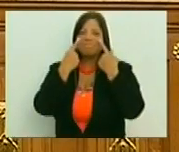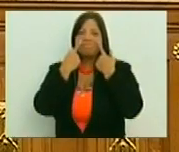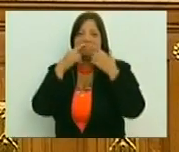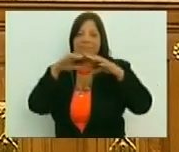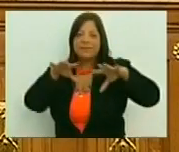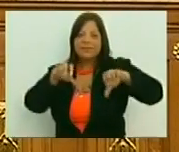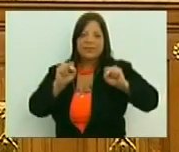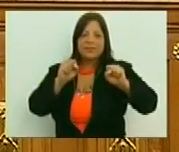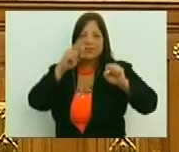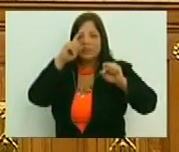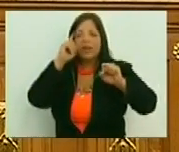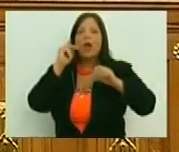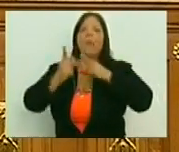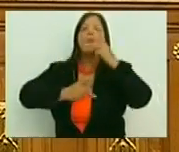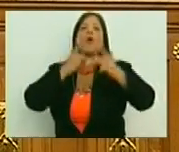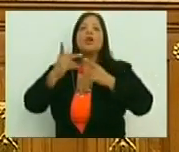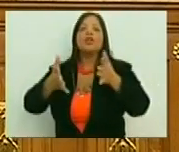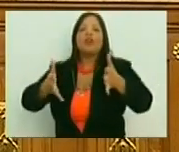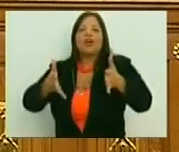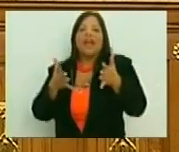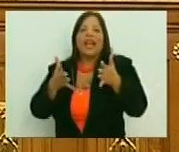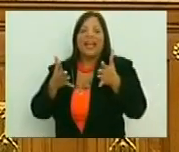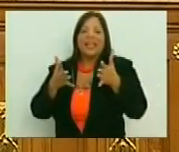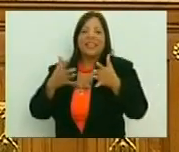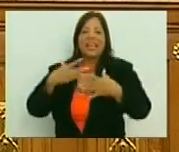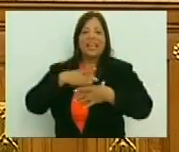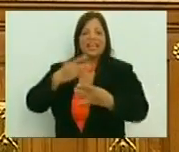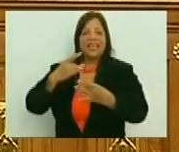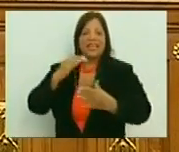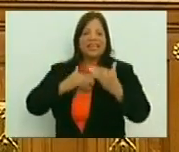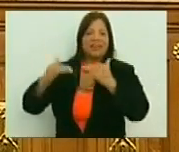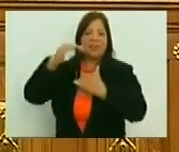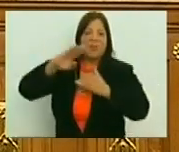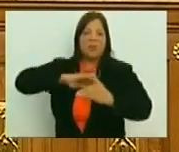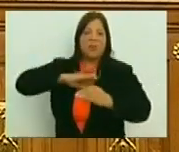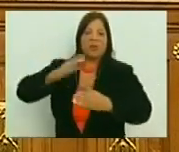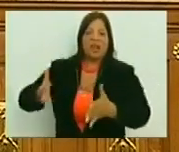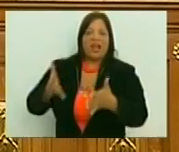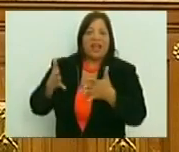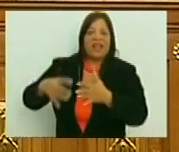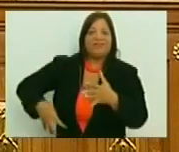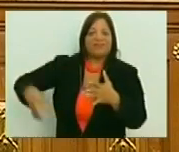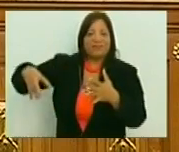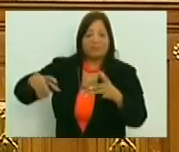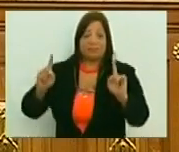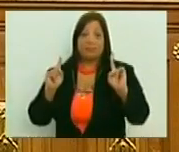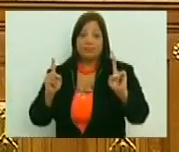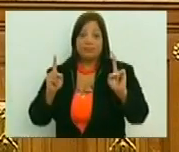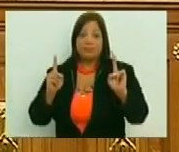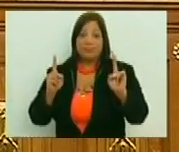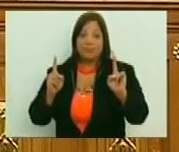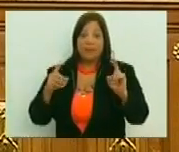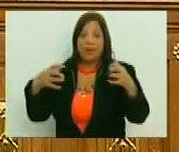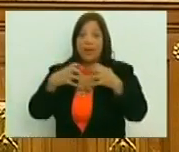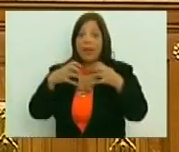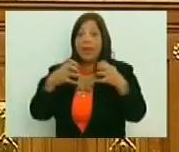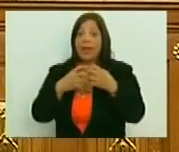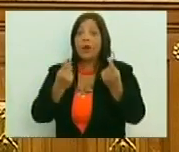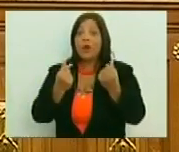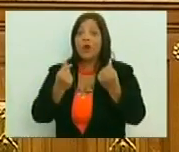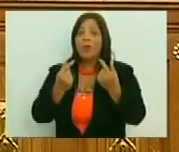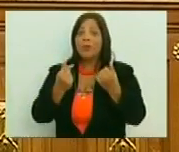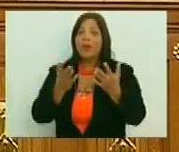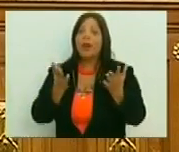un saldo político, a favor de sus intereses de clase, claro, la guerra económica, y todo eso lo